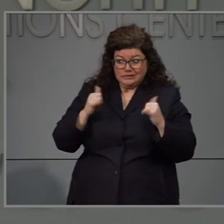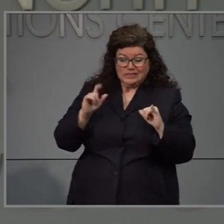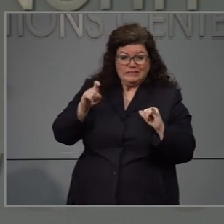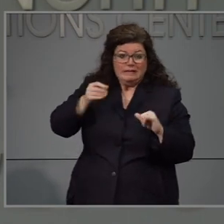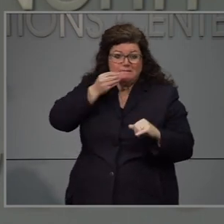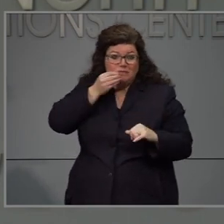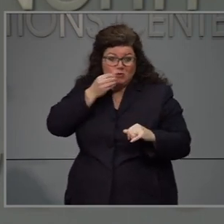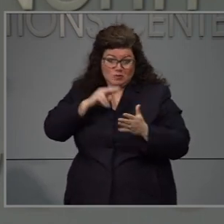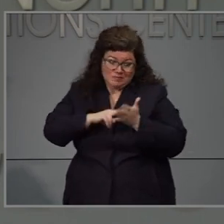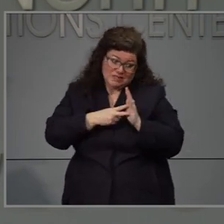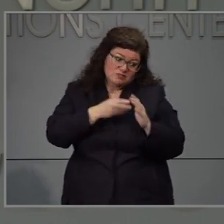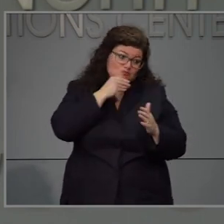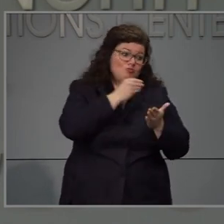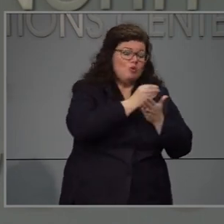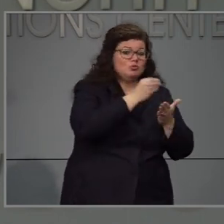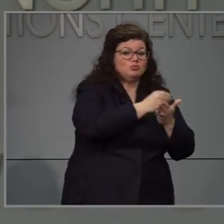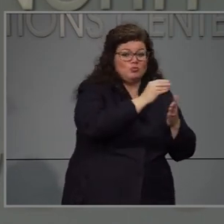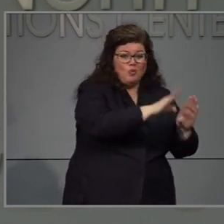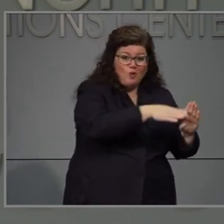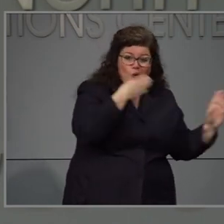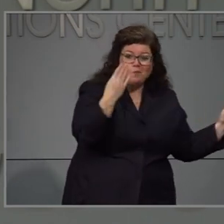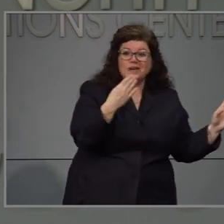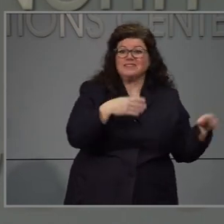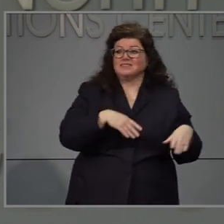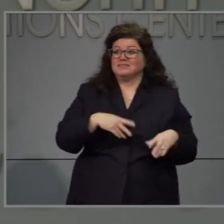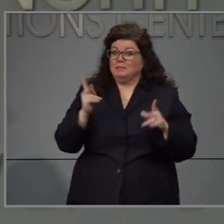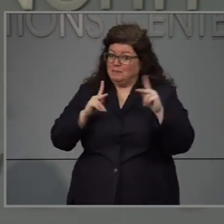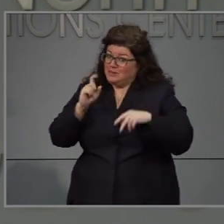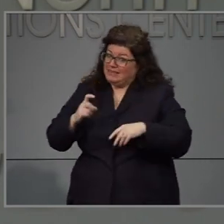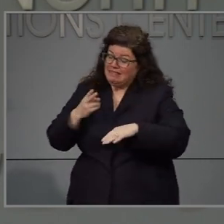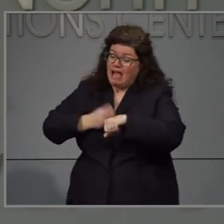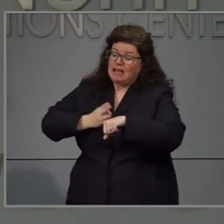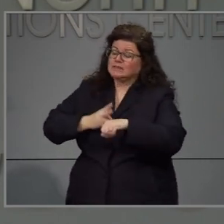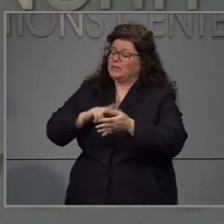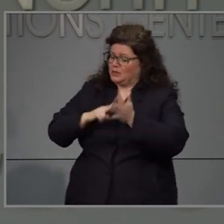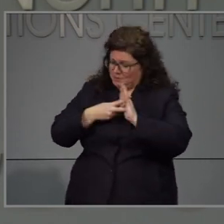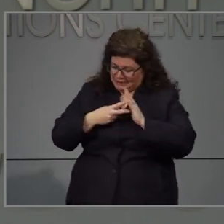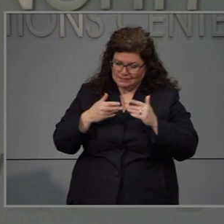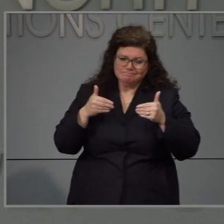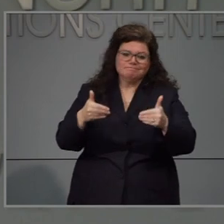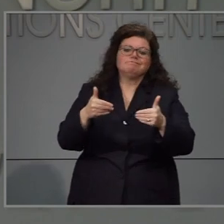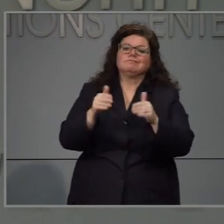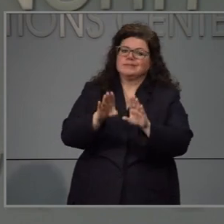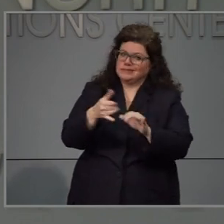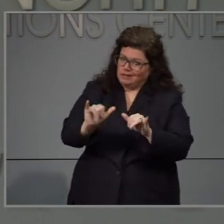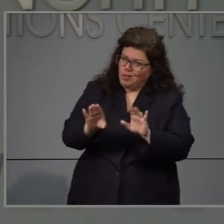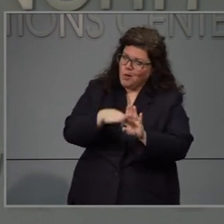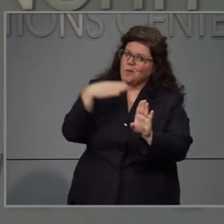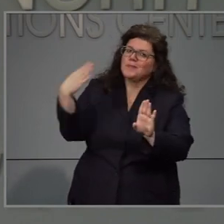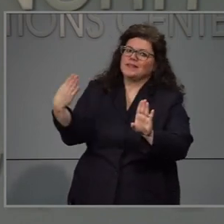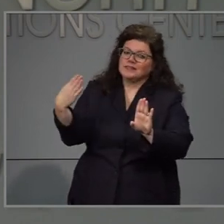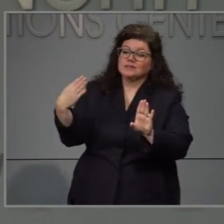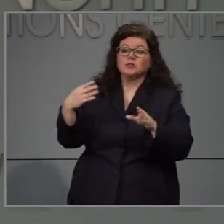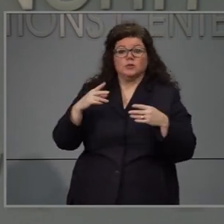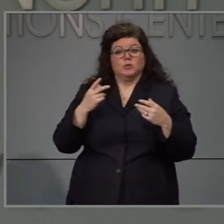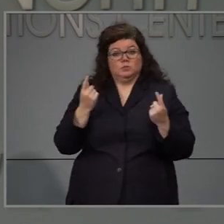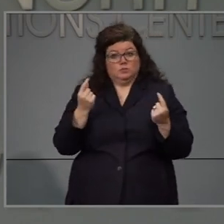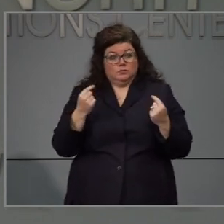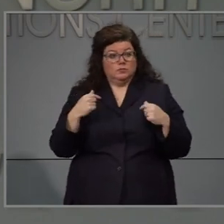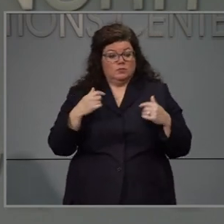otras personas para poner al alimentos en las tiendas. Y lo que nosotros estamos haciendo es un enfoque